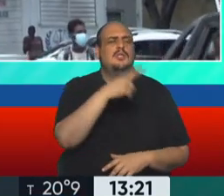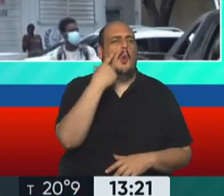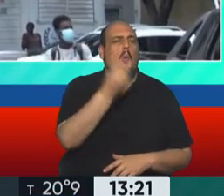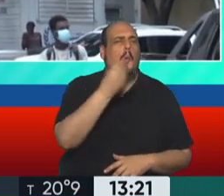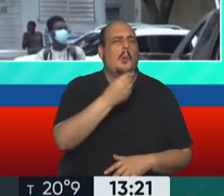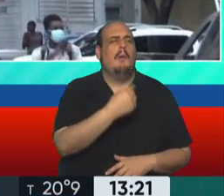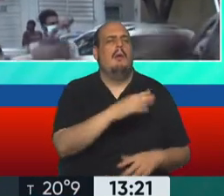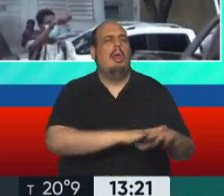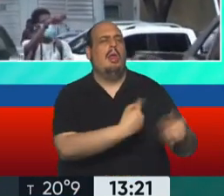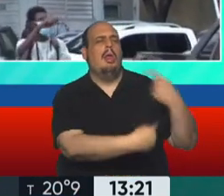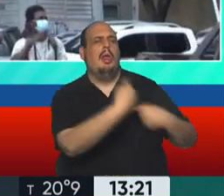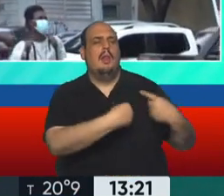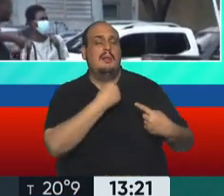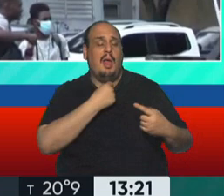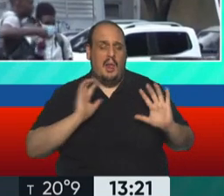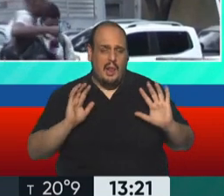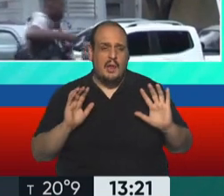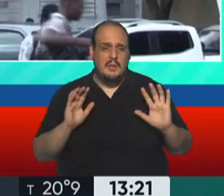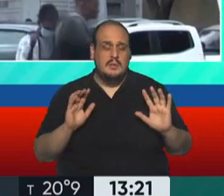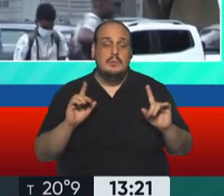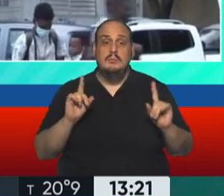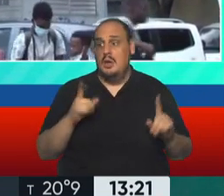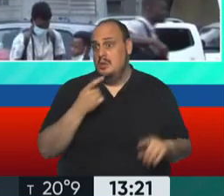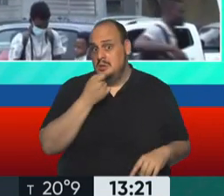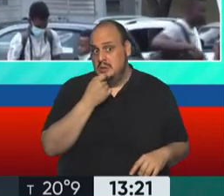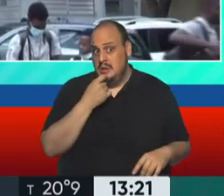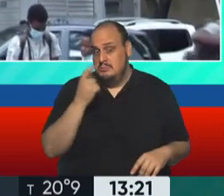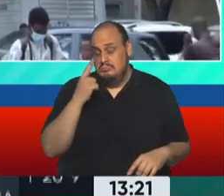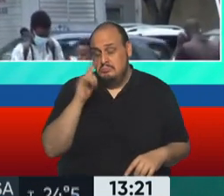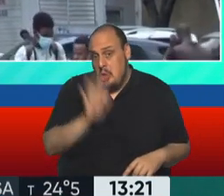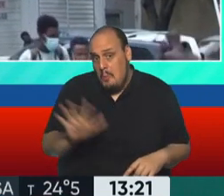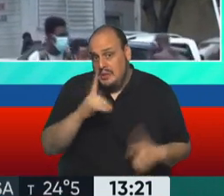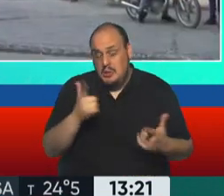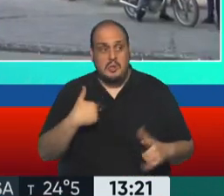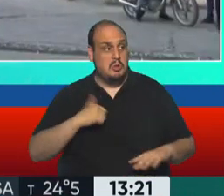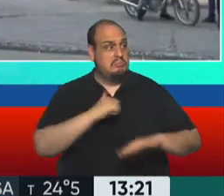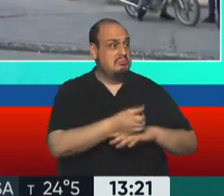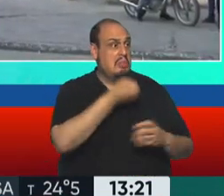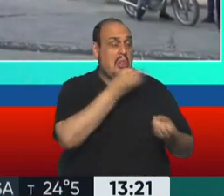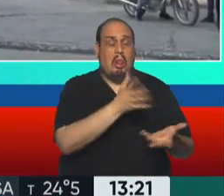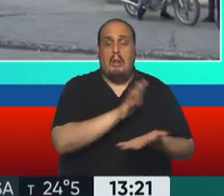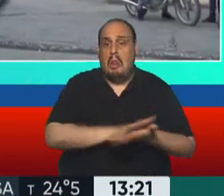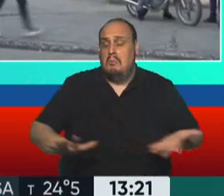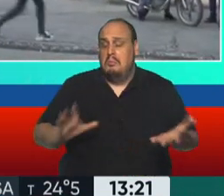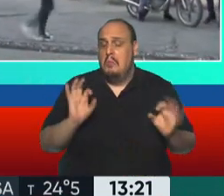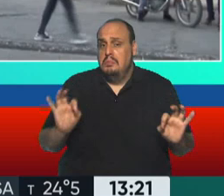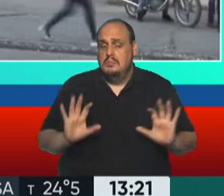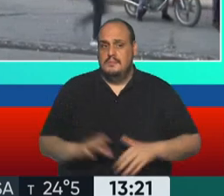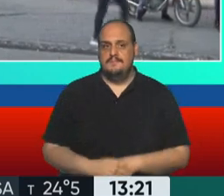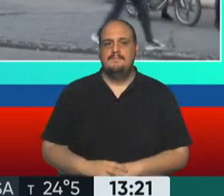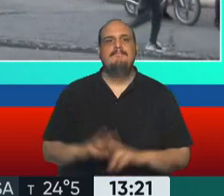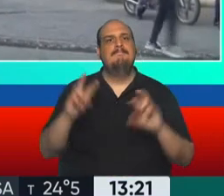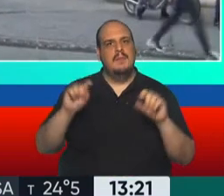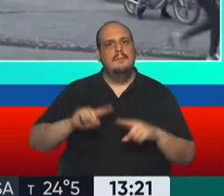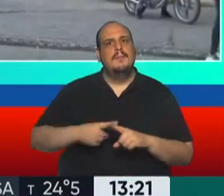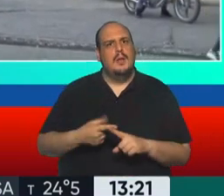si no tenés problema, vas, declarás y generás mayor confianza dentro del sistema judicial. acuerdo político para poder realizar